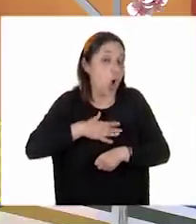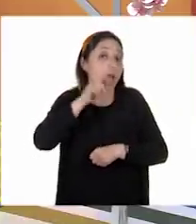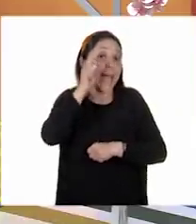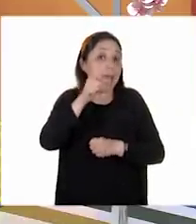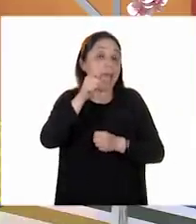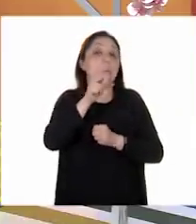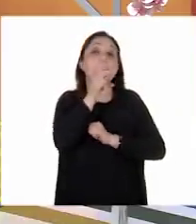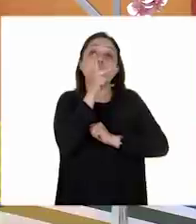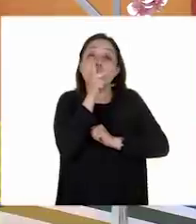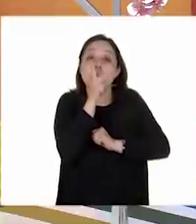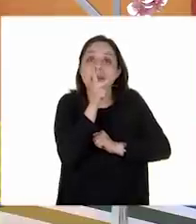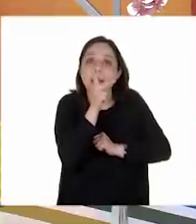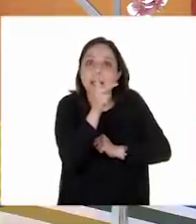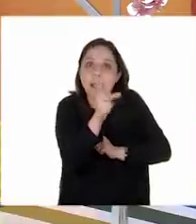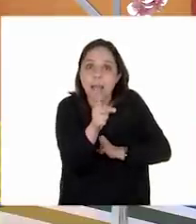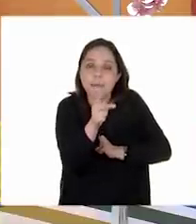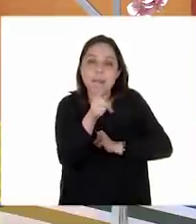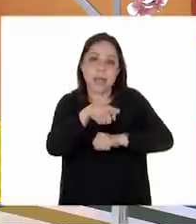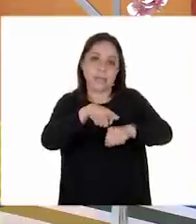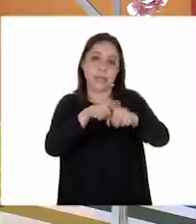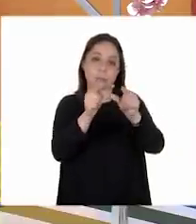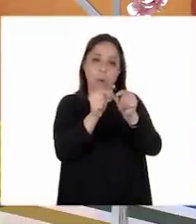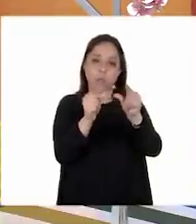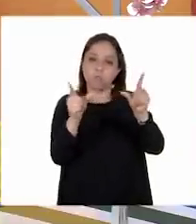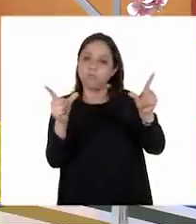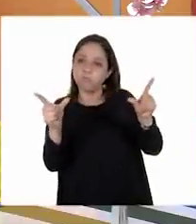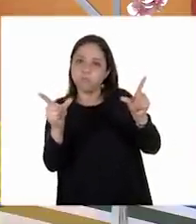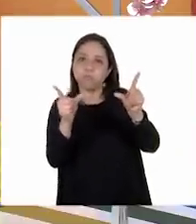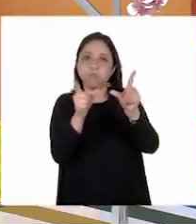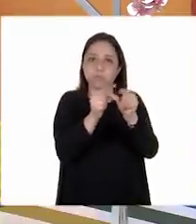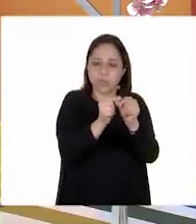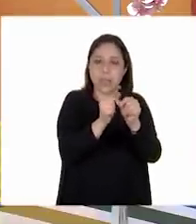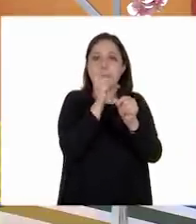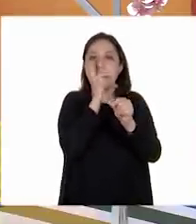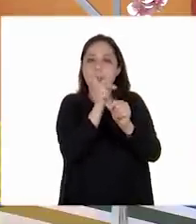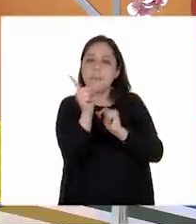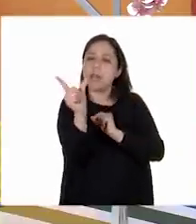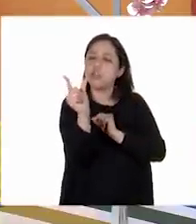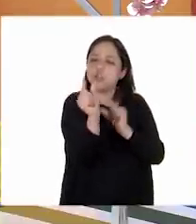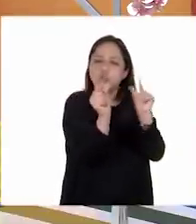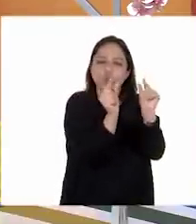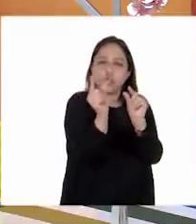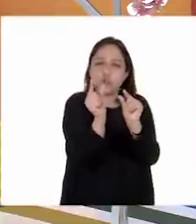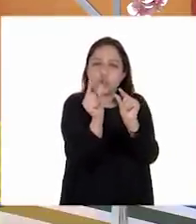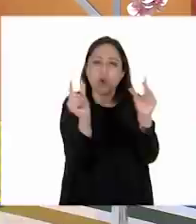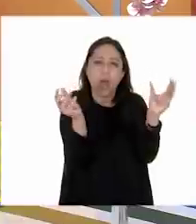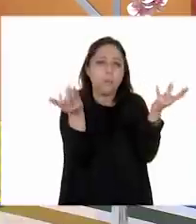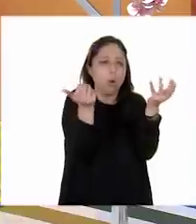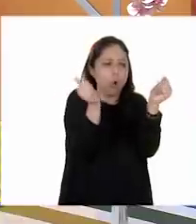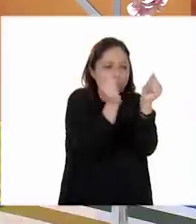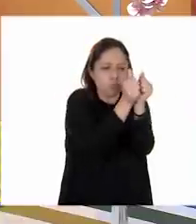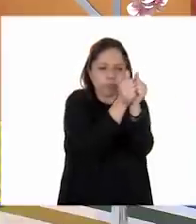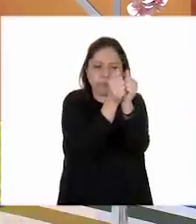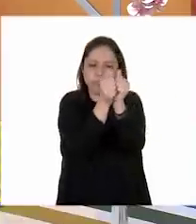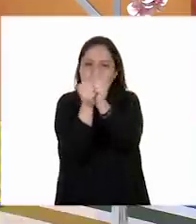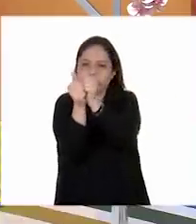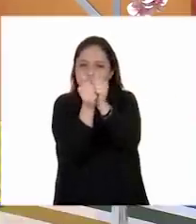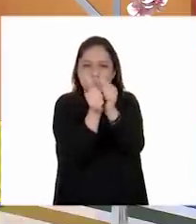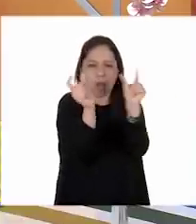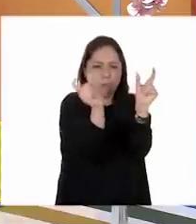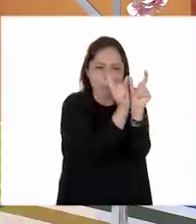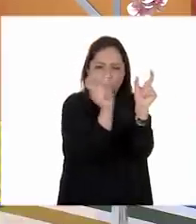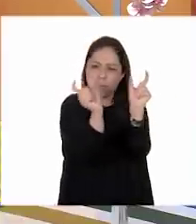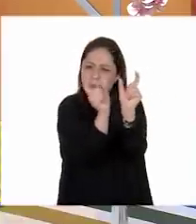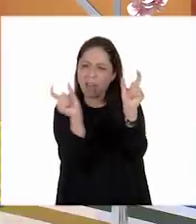palabras largas de palabras cortas y evitar juntar palabras cortas, porque a veces también